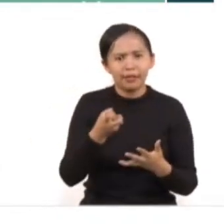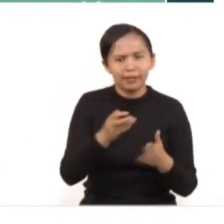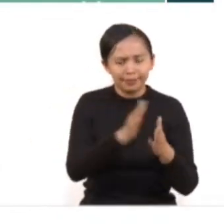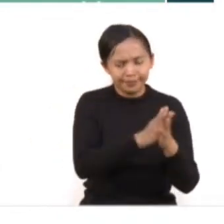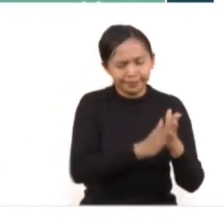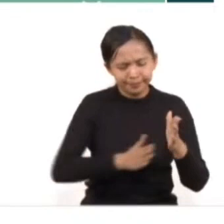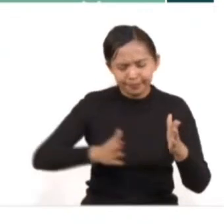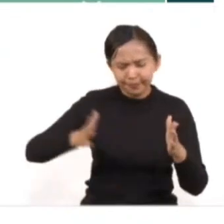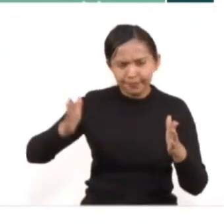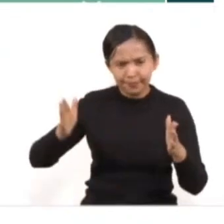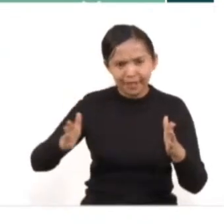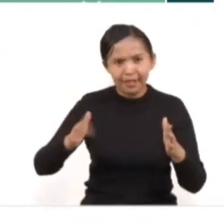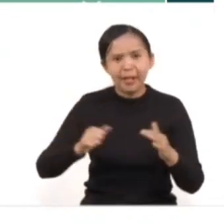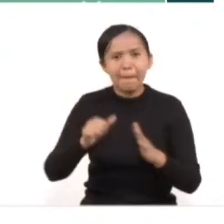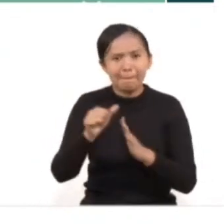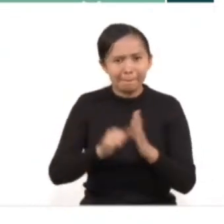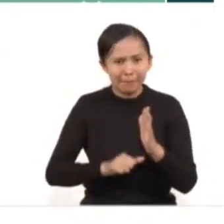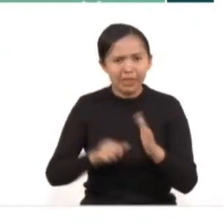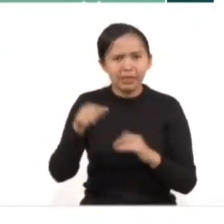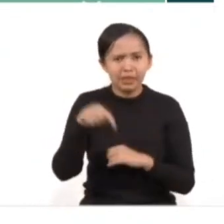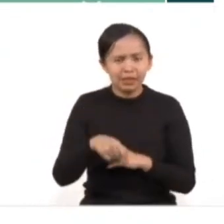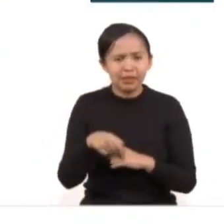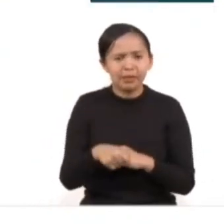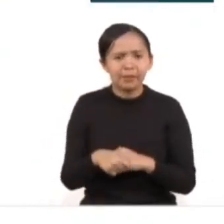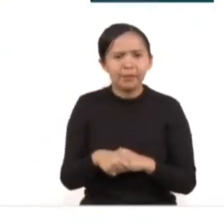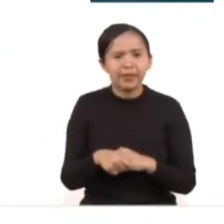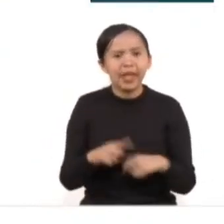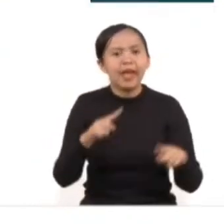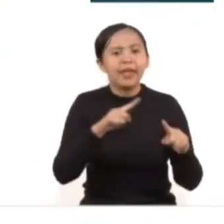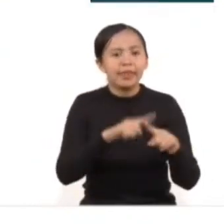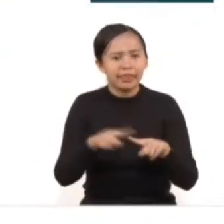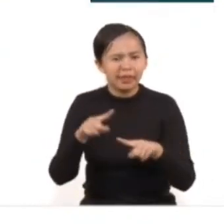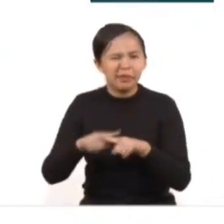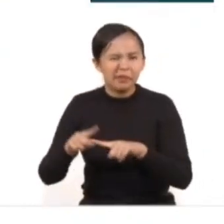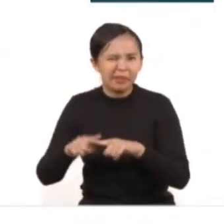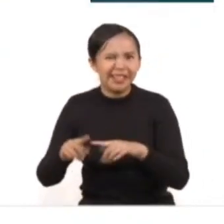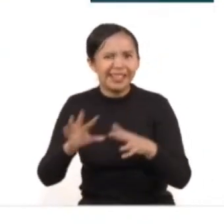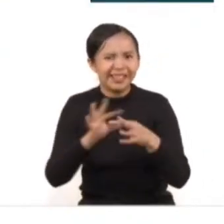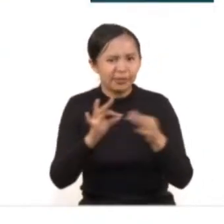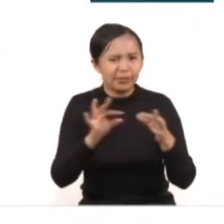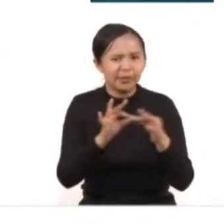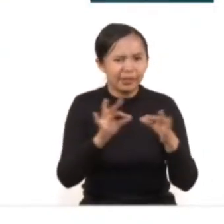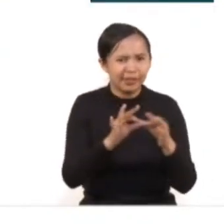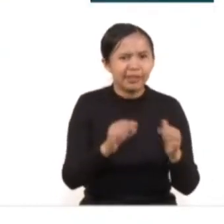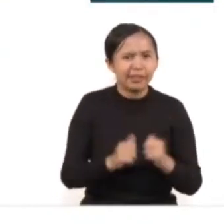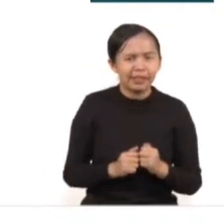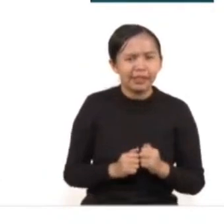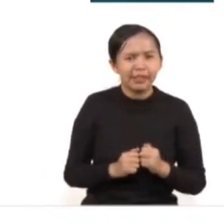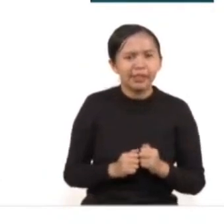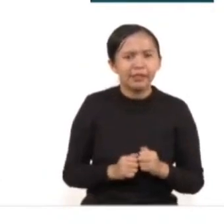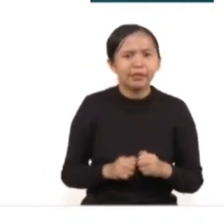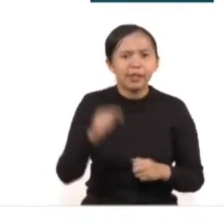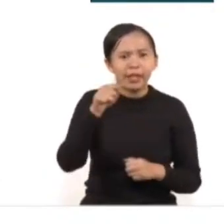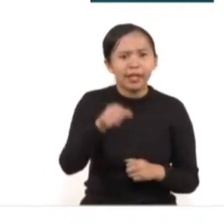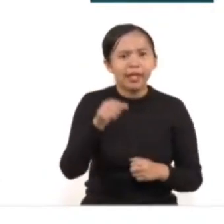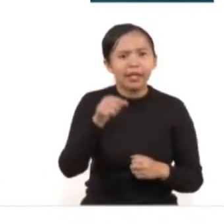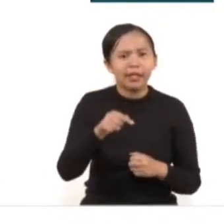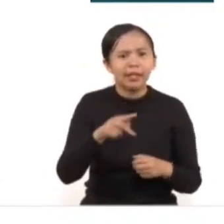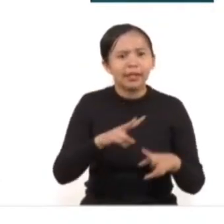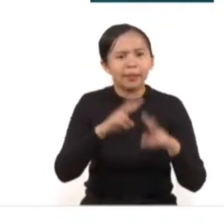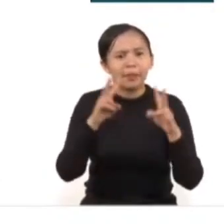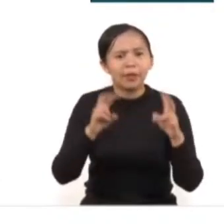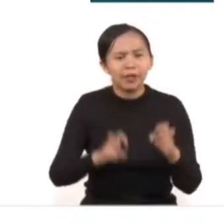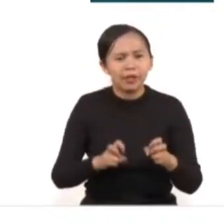mes participó en las diversas mesas de trabajo con el Comité de Acceso a la Justicia en el marco de la Ley de